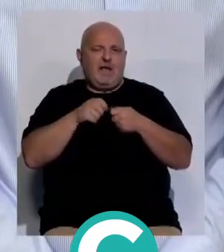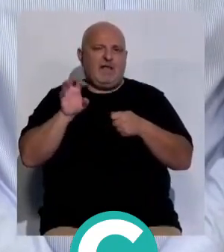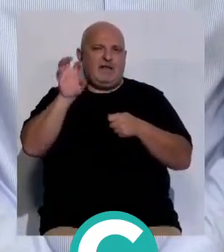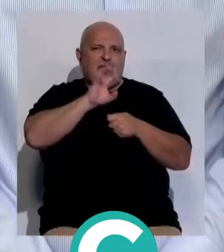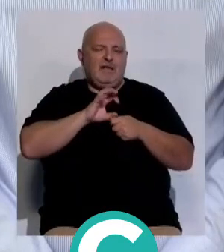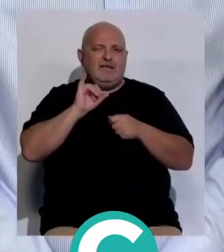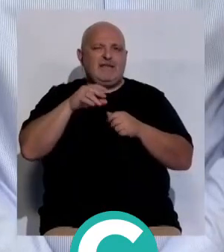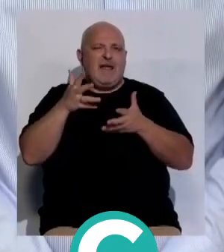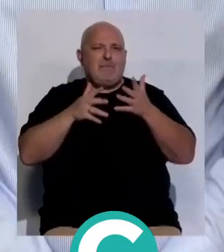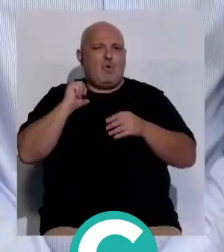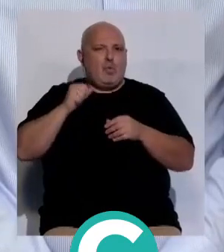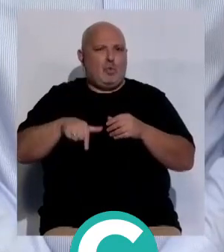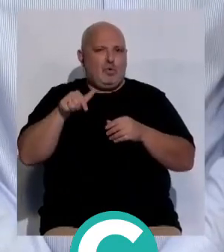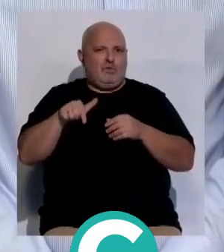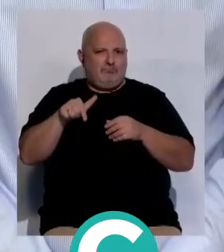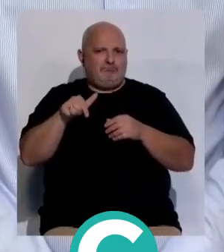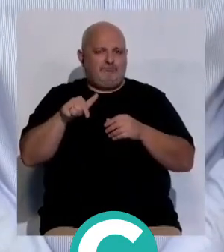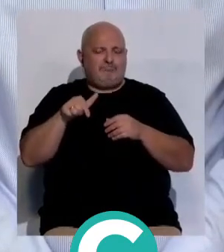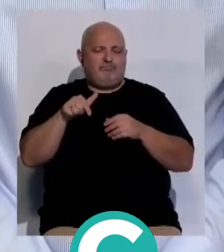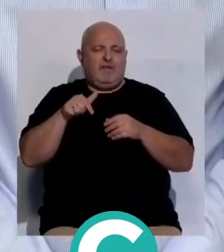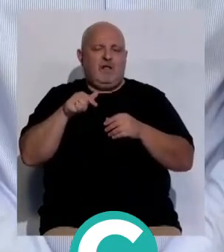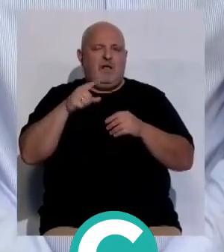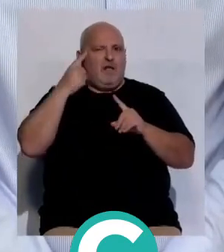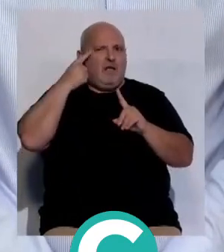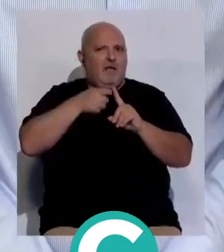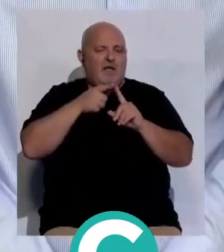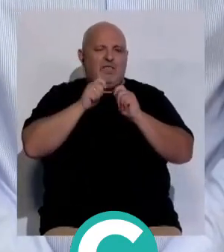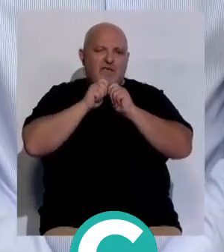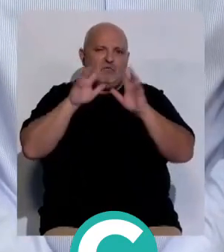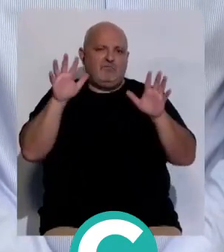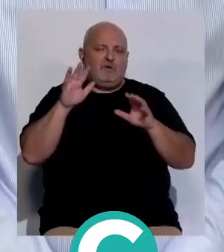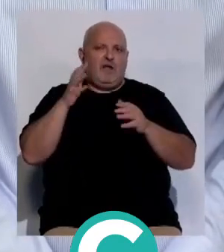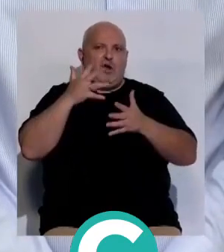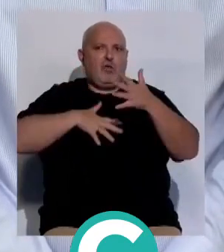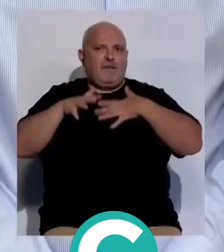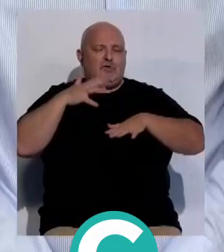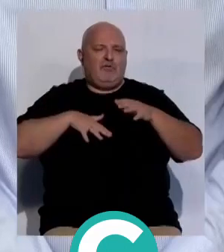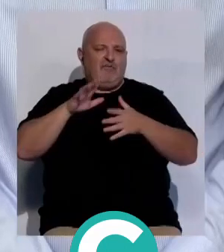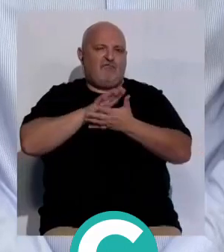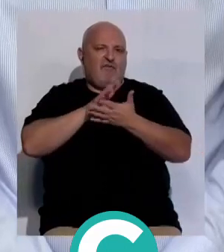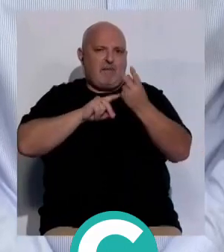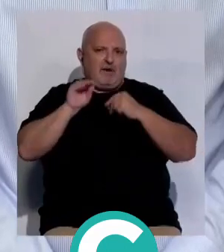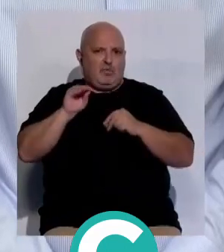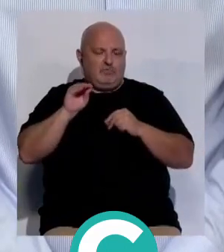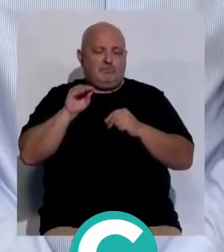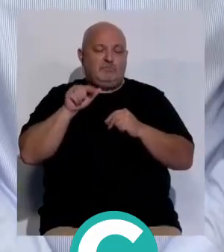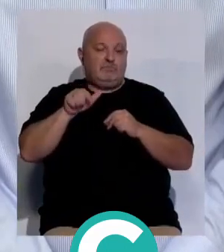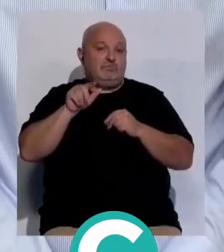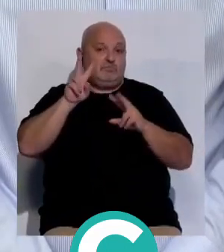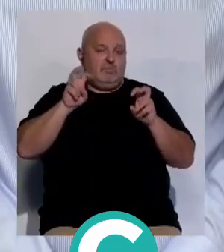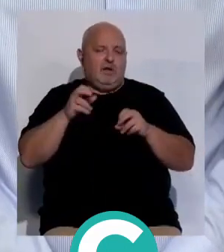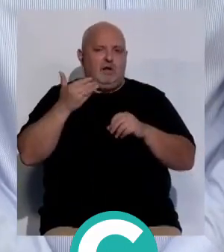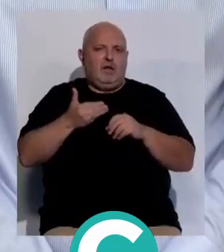entidades sin ánimo de lucro que entre sus fines tengan la divulgación y el conocimiento del flamenco y desde luego